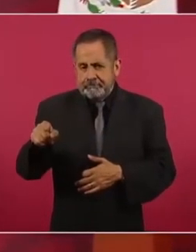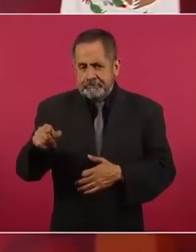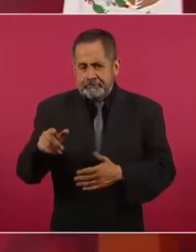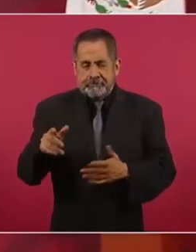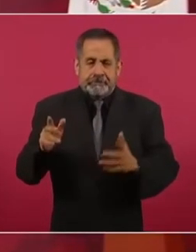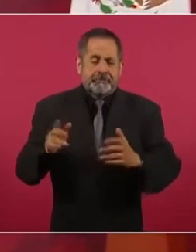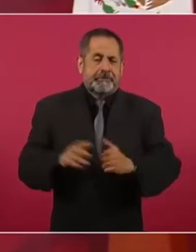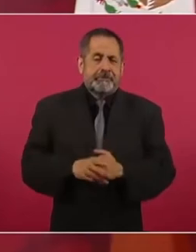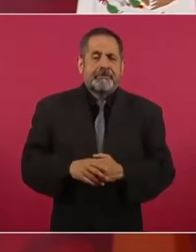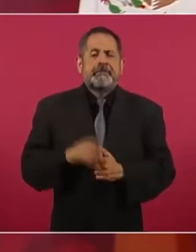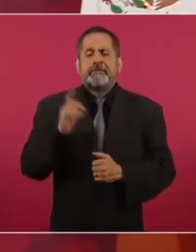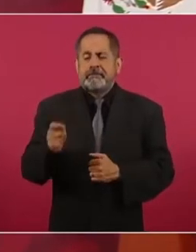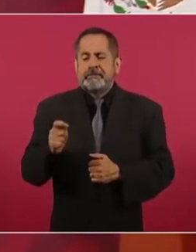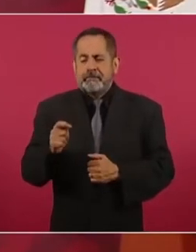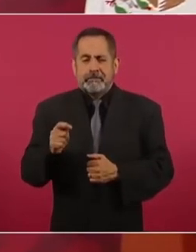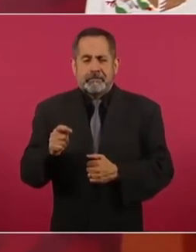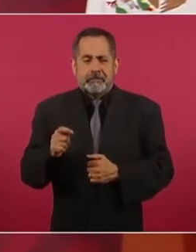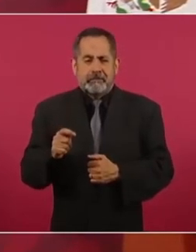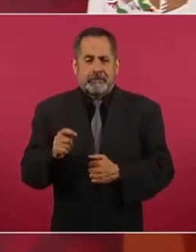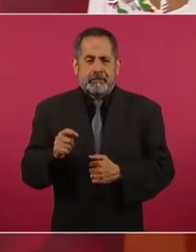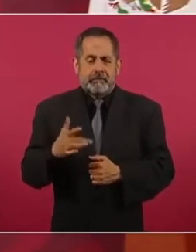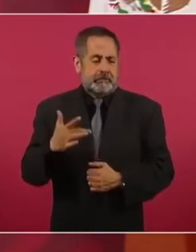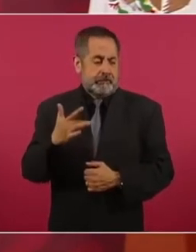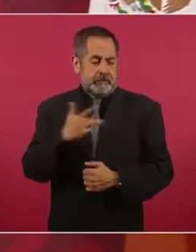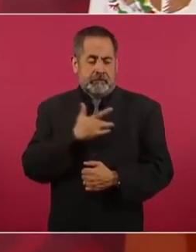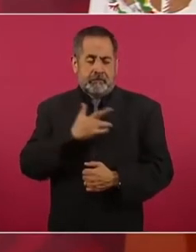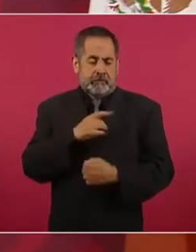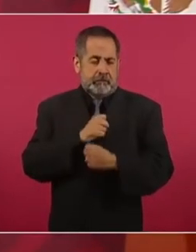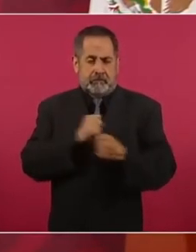son los infartos,